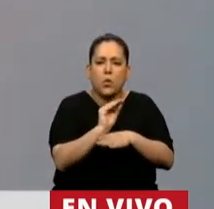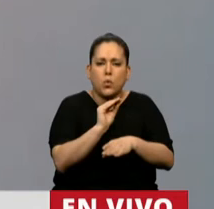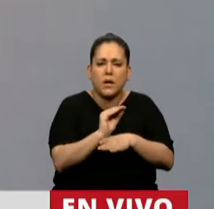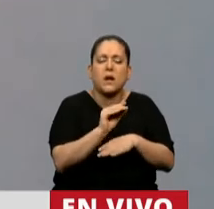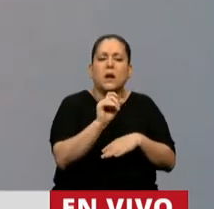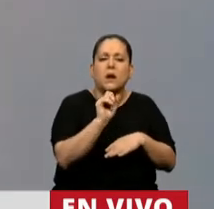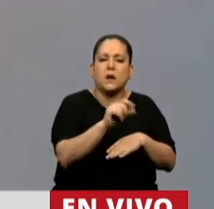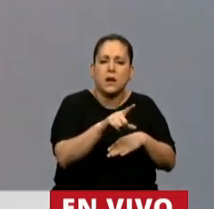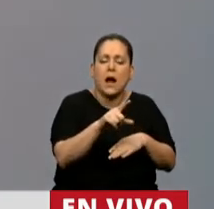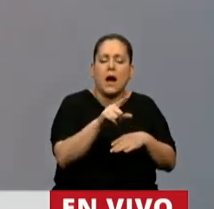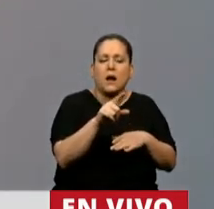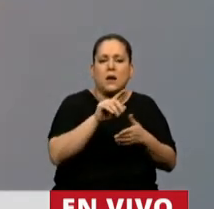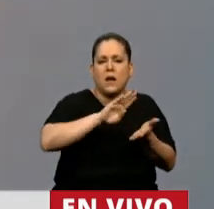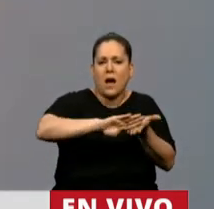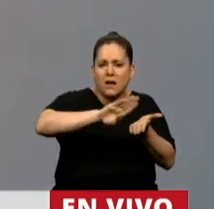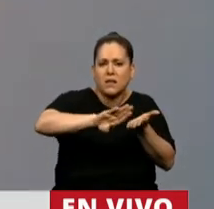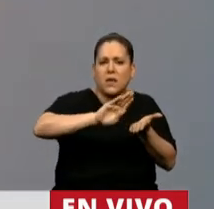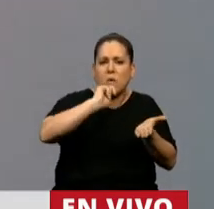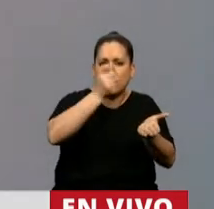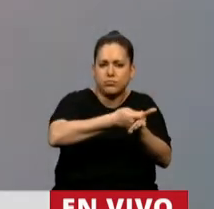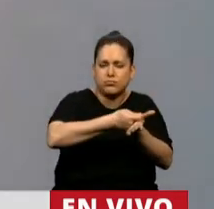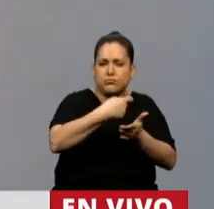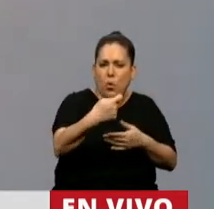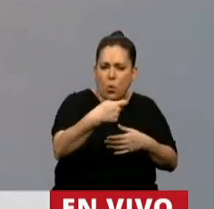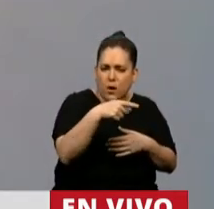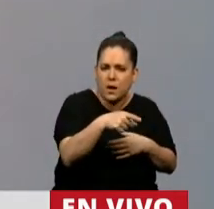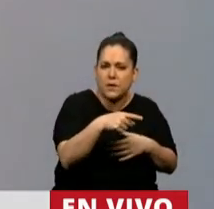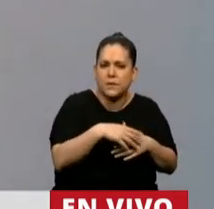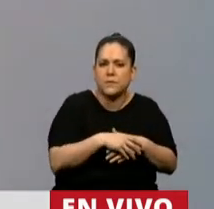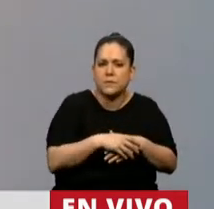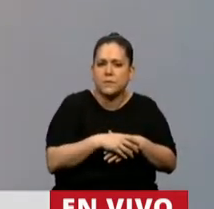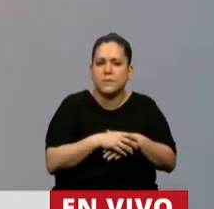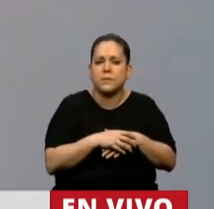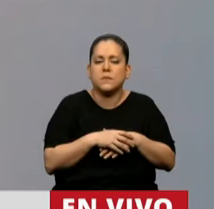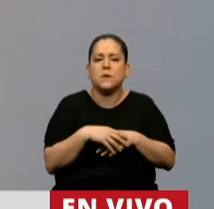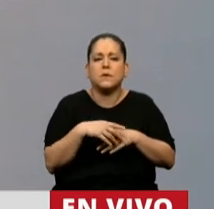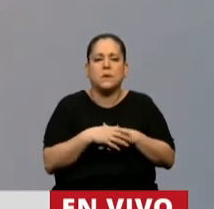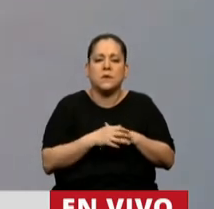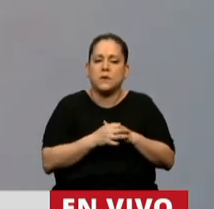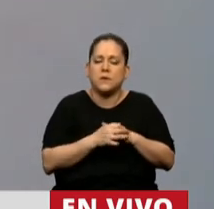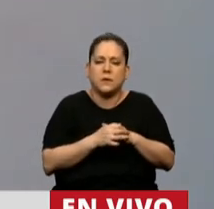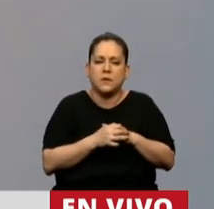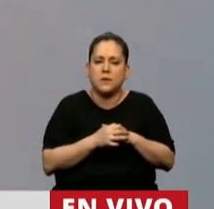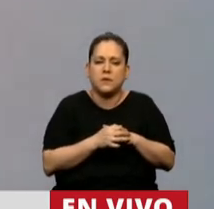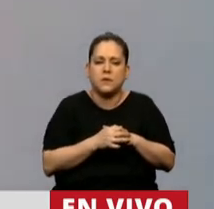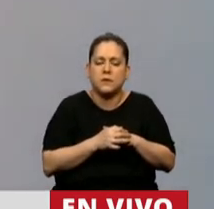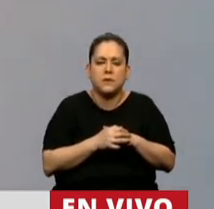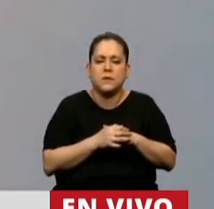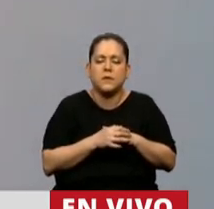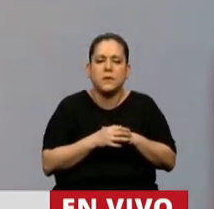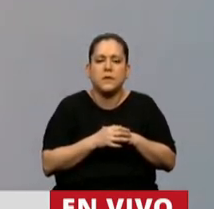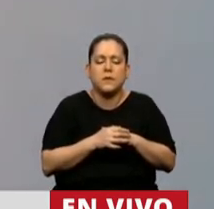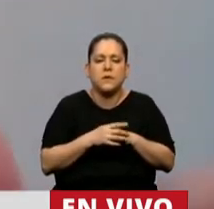tan publicitada reparación histórica de nuestros abuelos. Por lo que la liquidación de los activos del Fondo de Garantía del Sistema